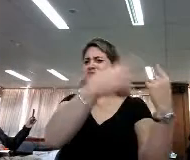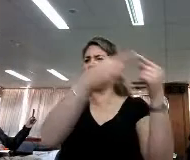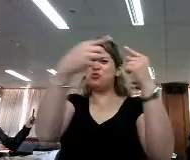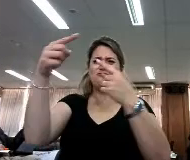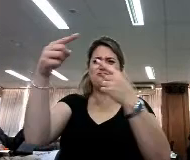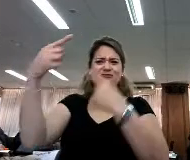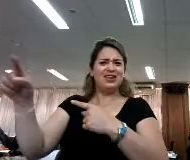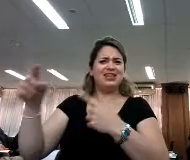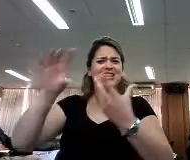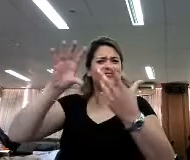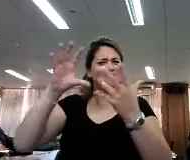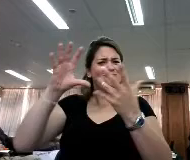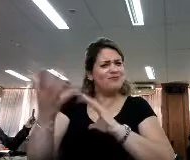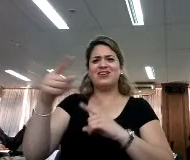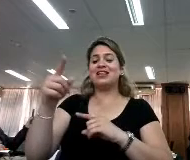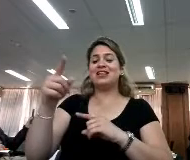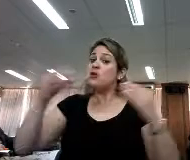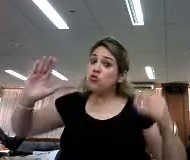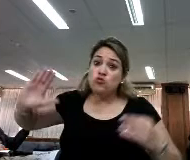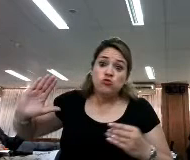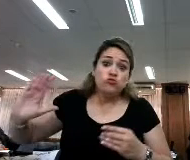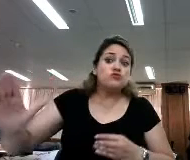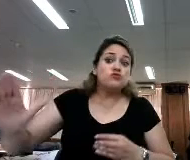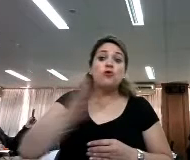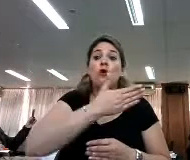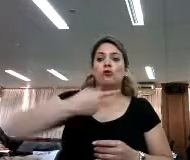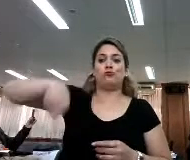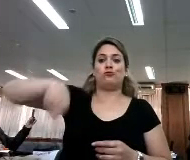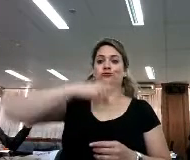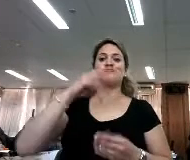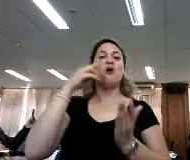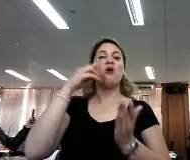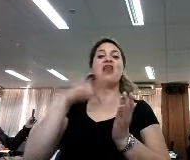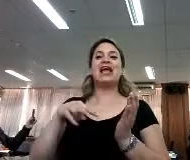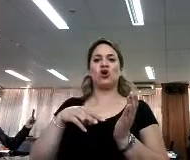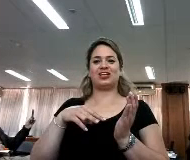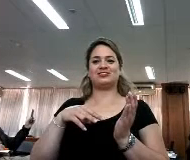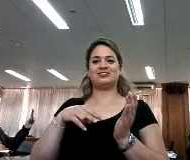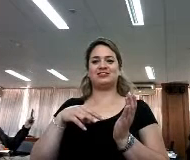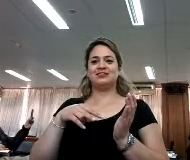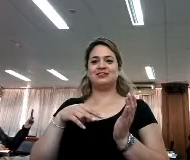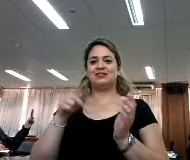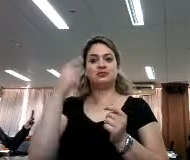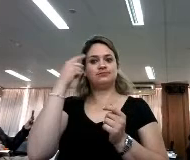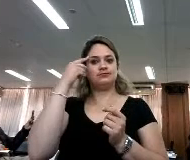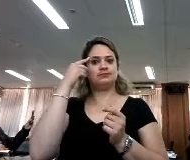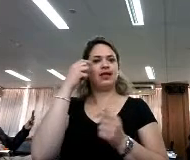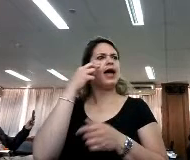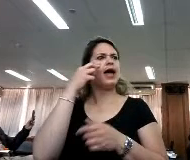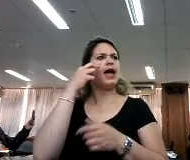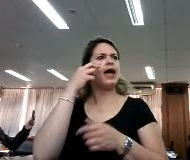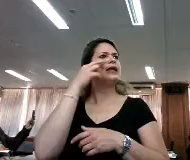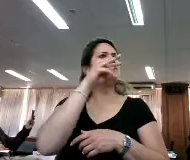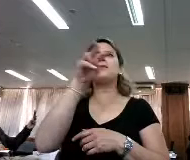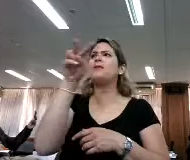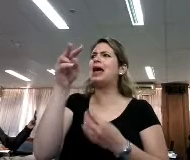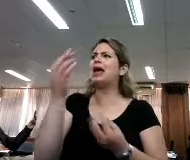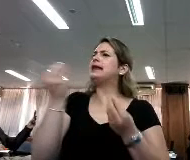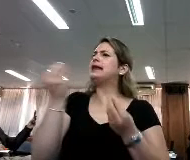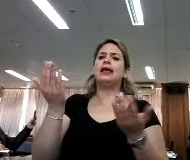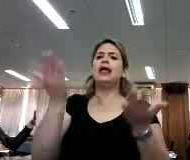en cada lugar hay un lector, en cada esquina hay lectores, entonces eso es a lo que tenemos que apuntar y voltear a ver qué hay, qué más hay, qué nos están